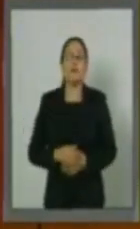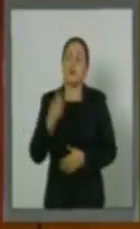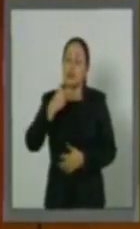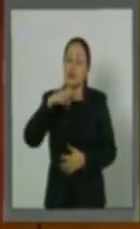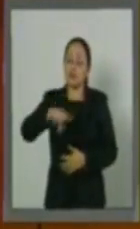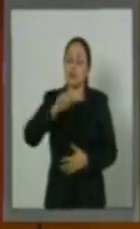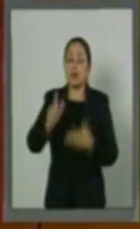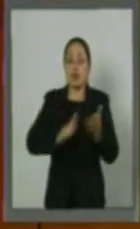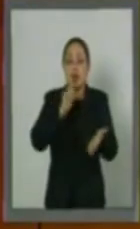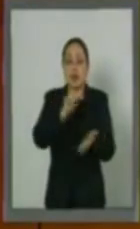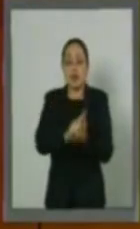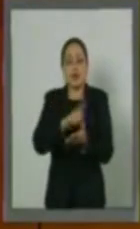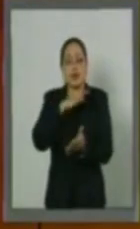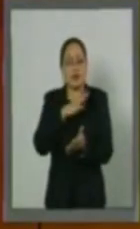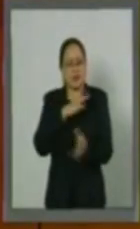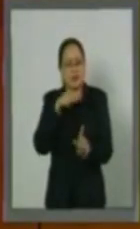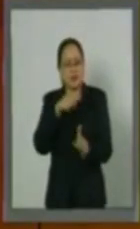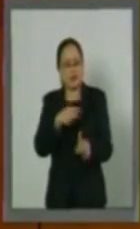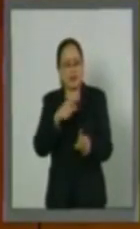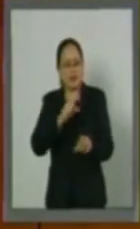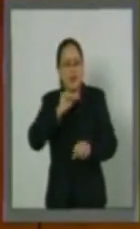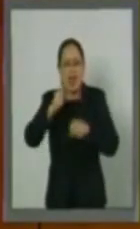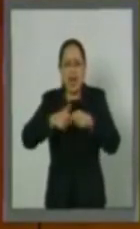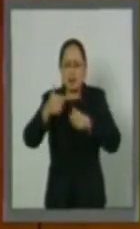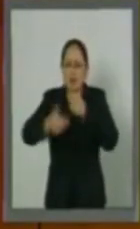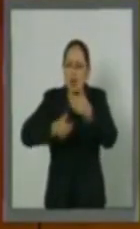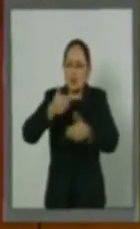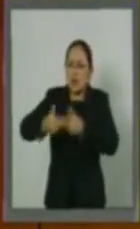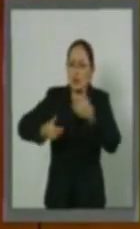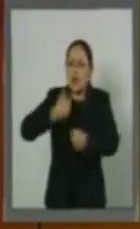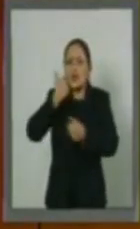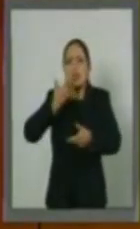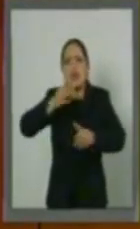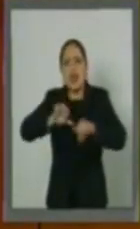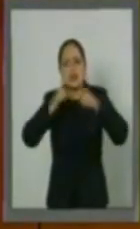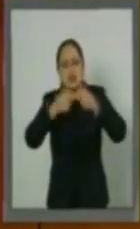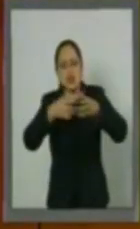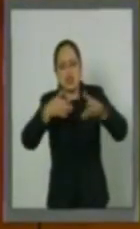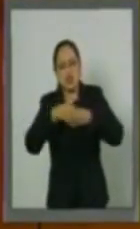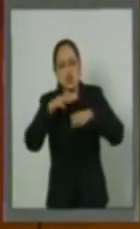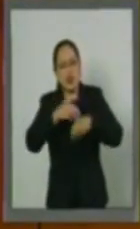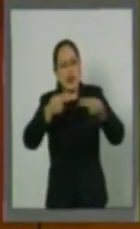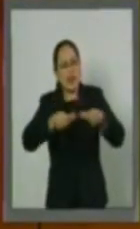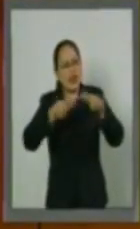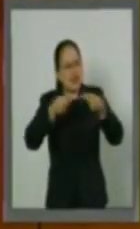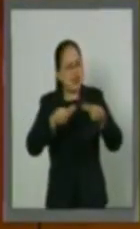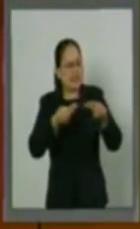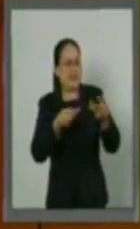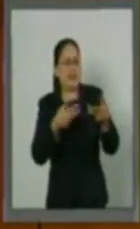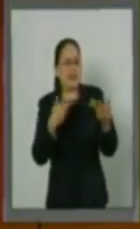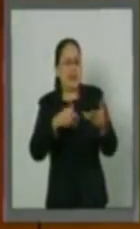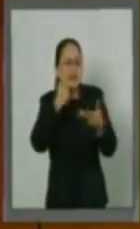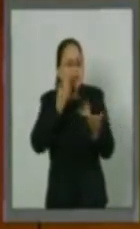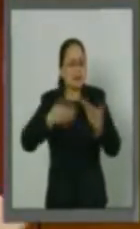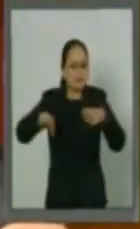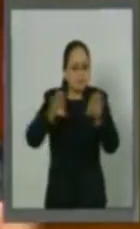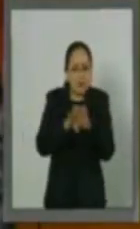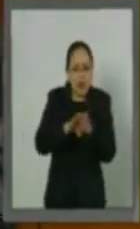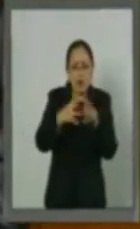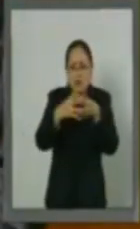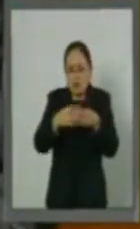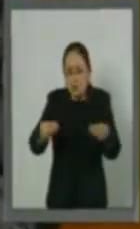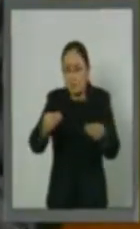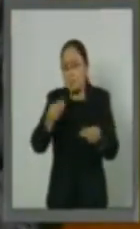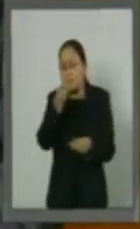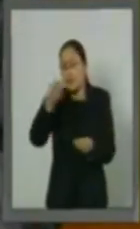trámites administrativos para disolver y liquidar sociedades mercantiles, facilitando su cierre, liquidación y